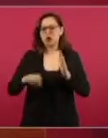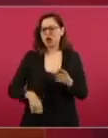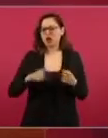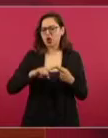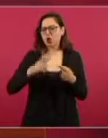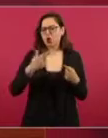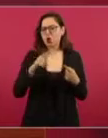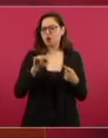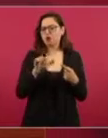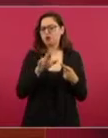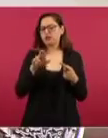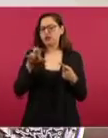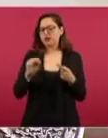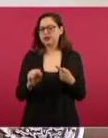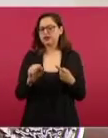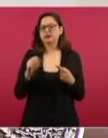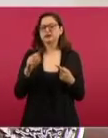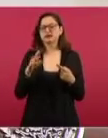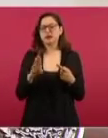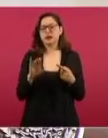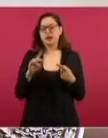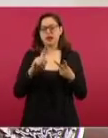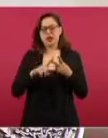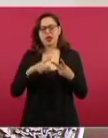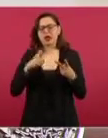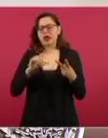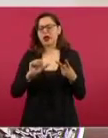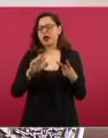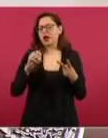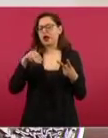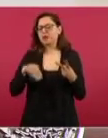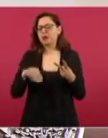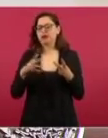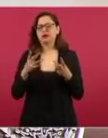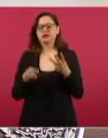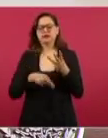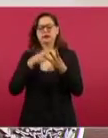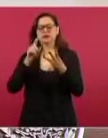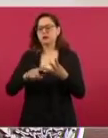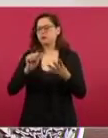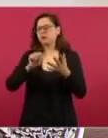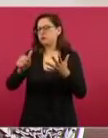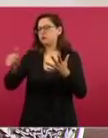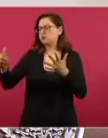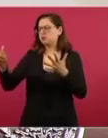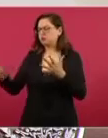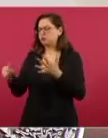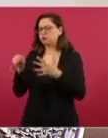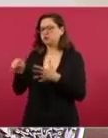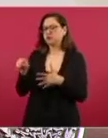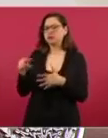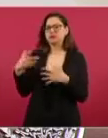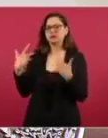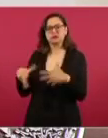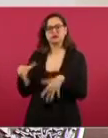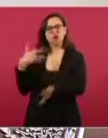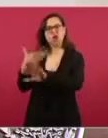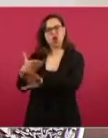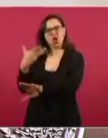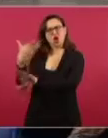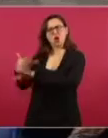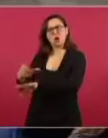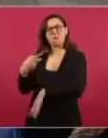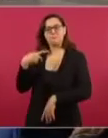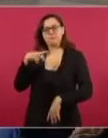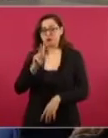Carmen Aristegui y de algunos más que trascendieron por encontrarse en la capital de México. Pero son cientos los afectados de a